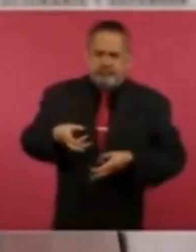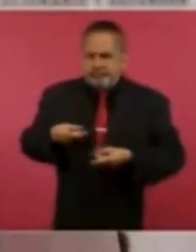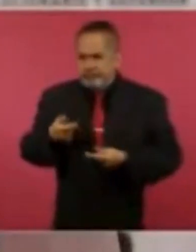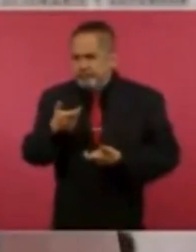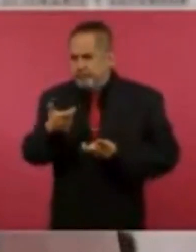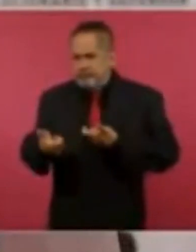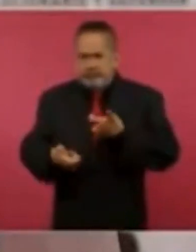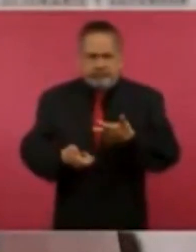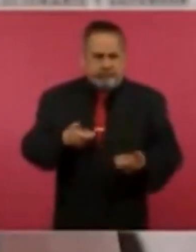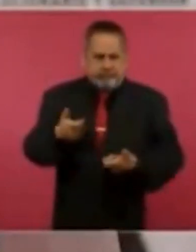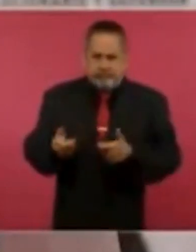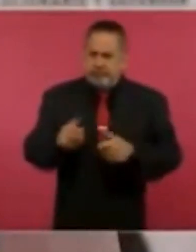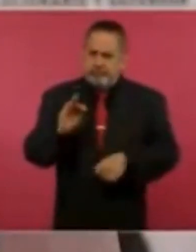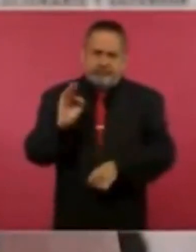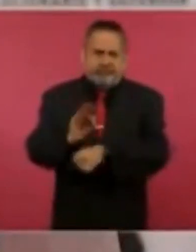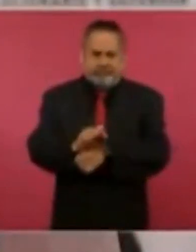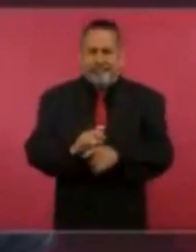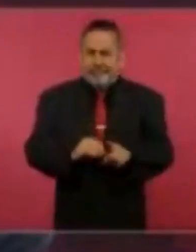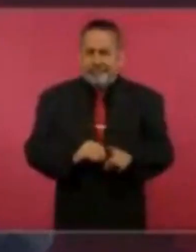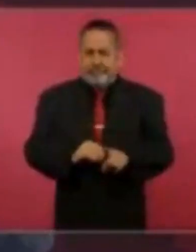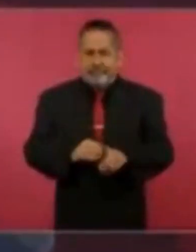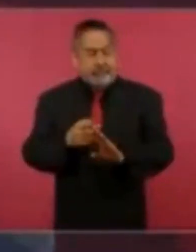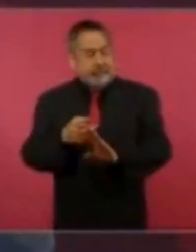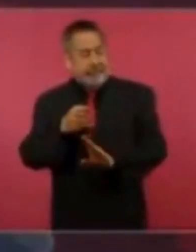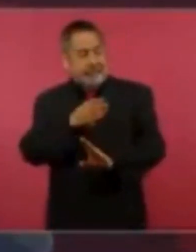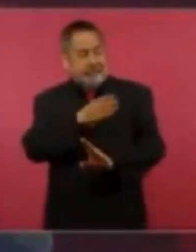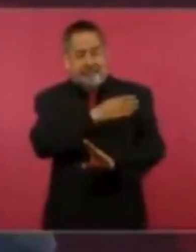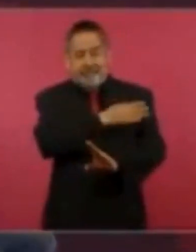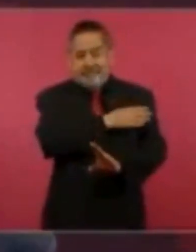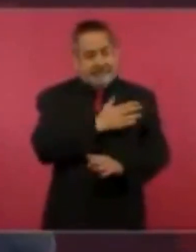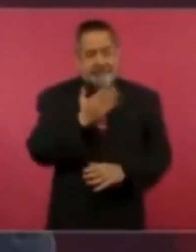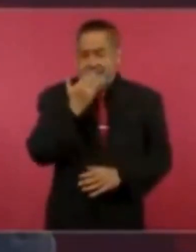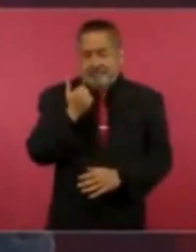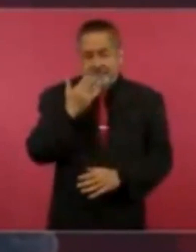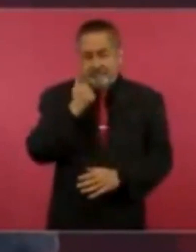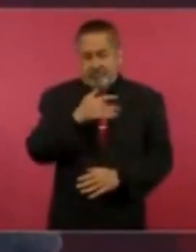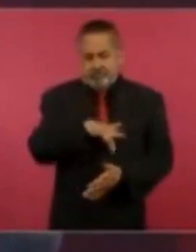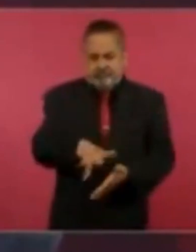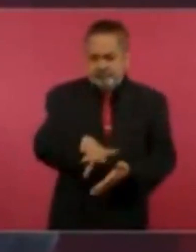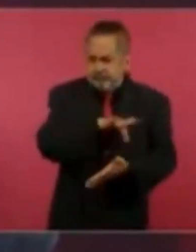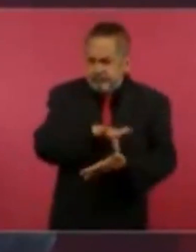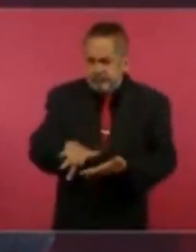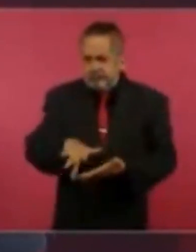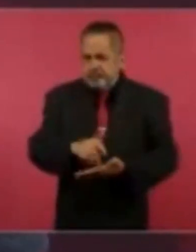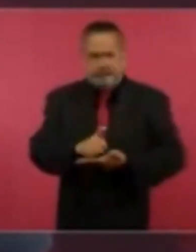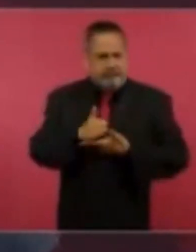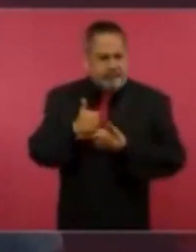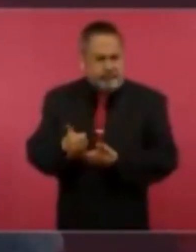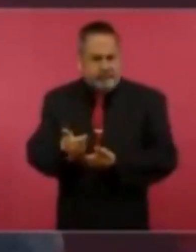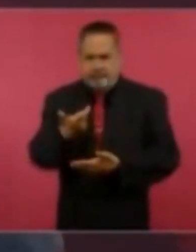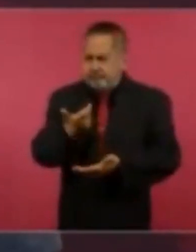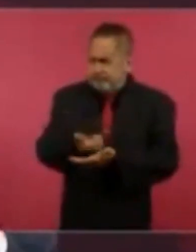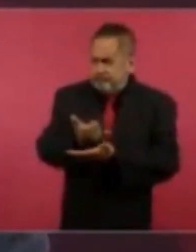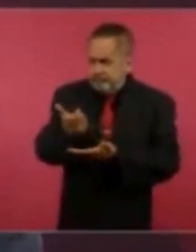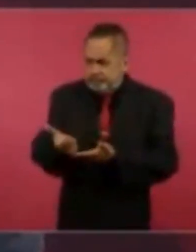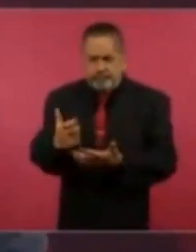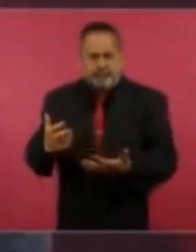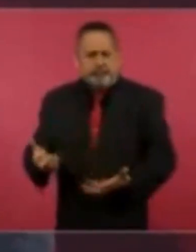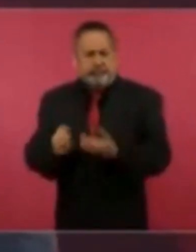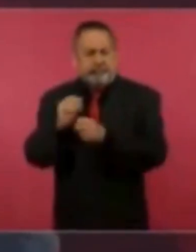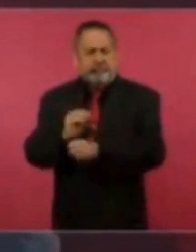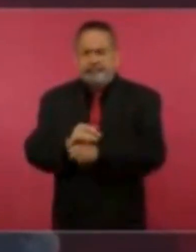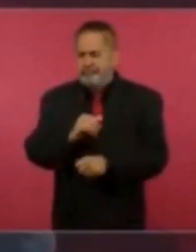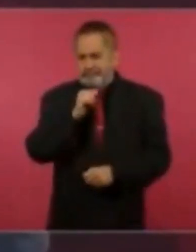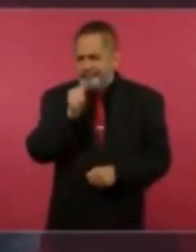porque no ha habido ninguna limitación en el apoyo técnico, en los recursos necesarios, en el